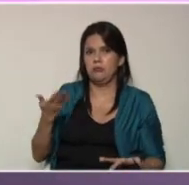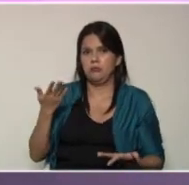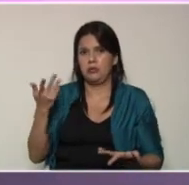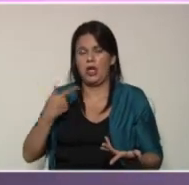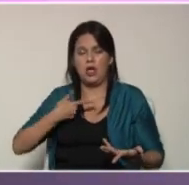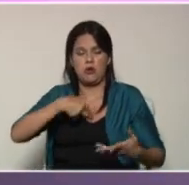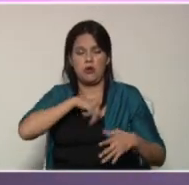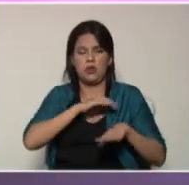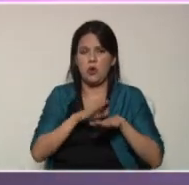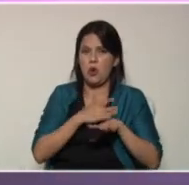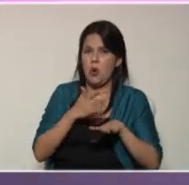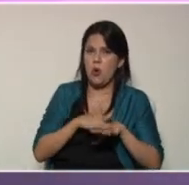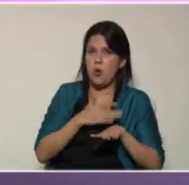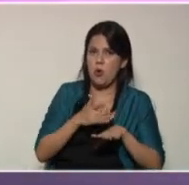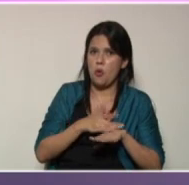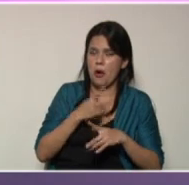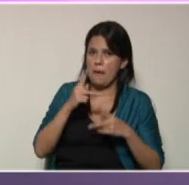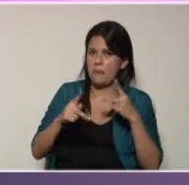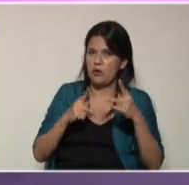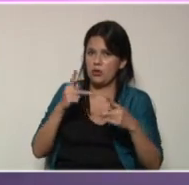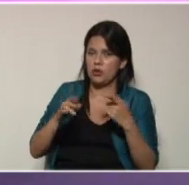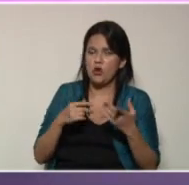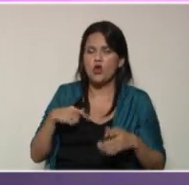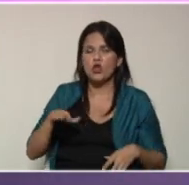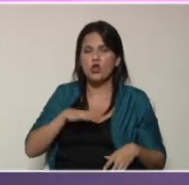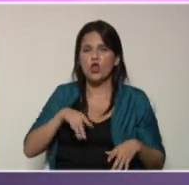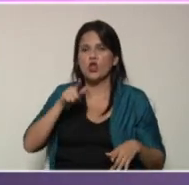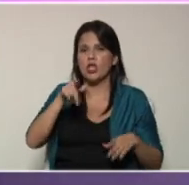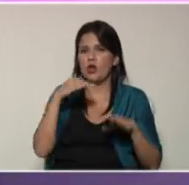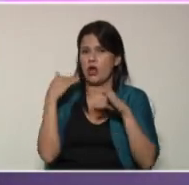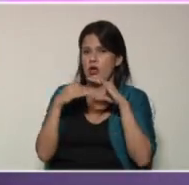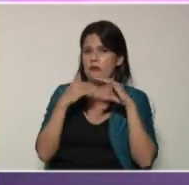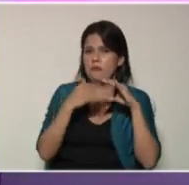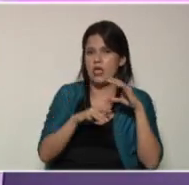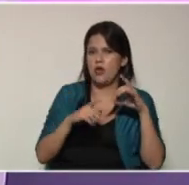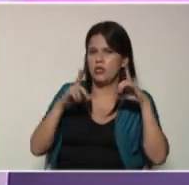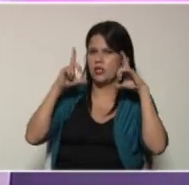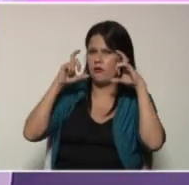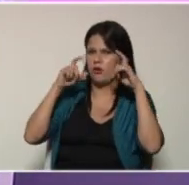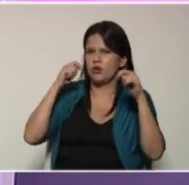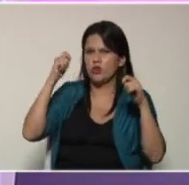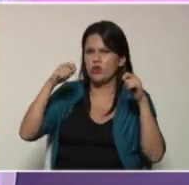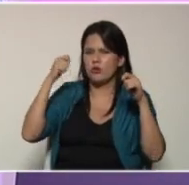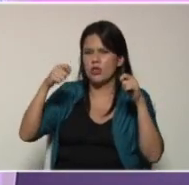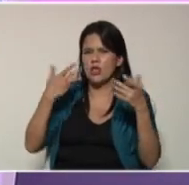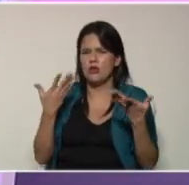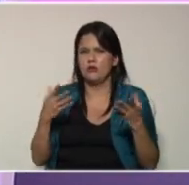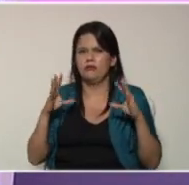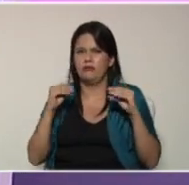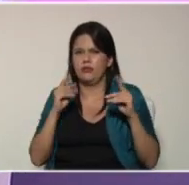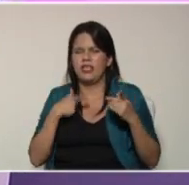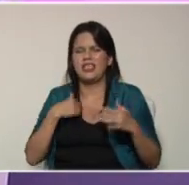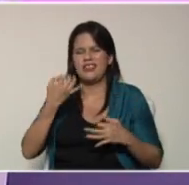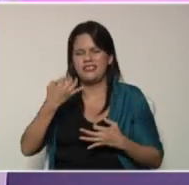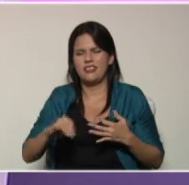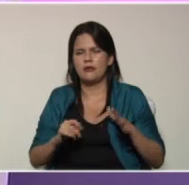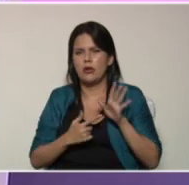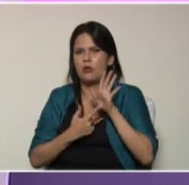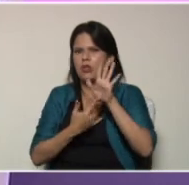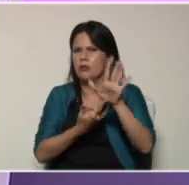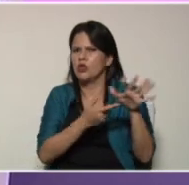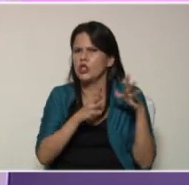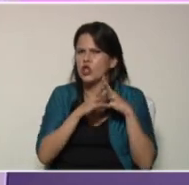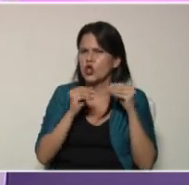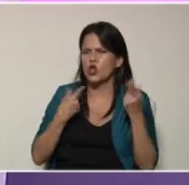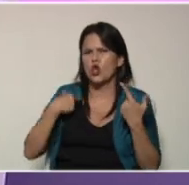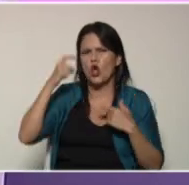jueves socioproductivo donde ustedes nos han enviado esas fotografías esos videos esos comentarios que siempre vamos a estar mostrando día a día